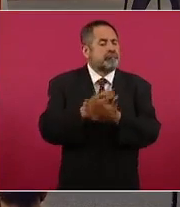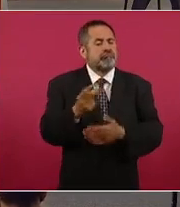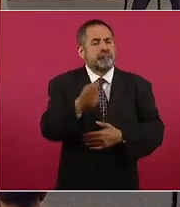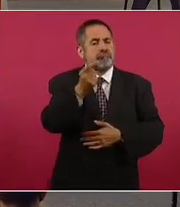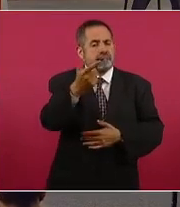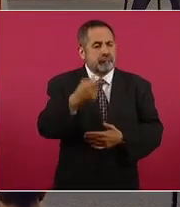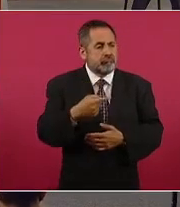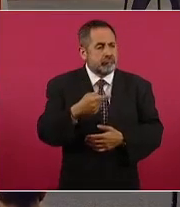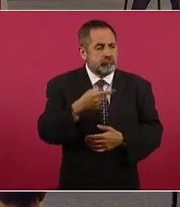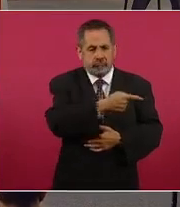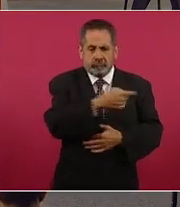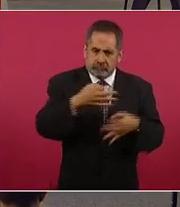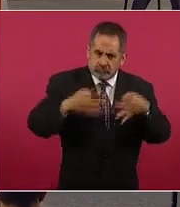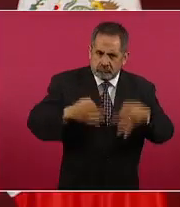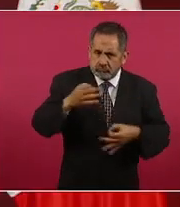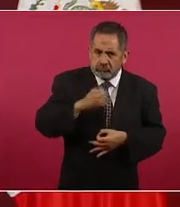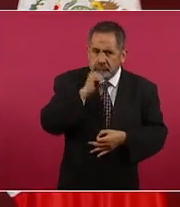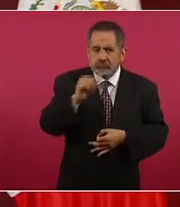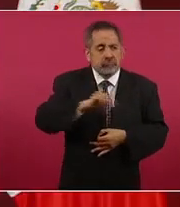actúan